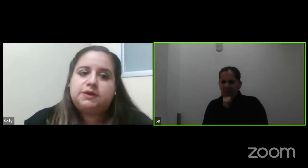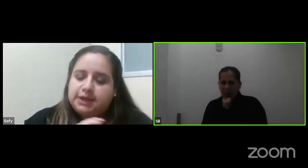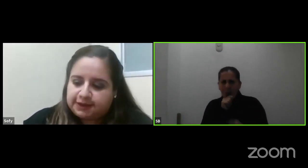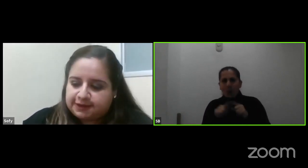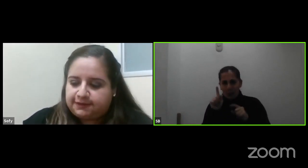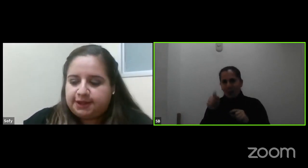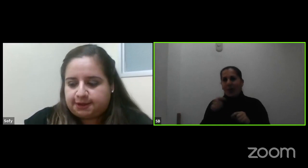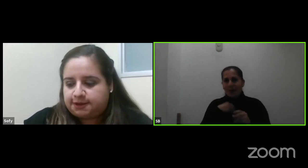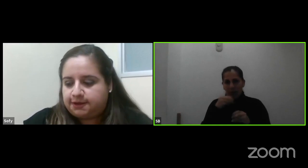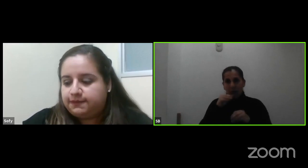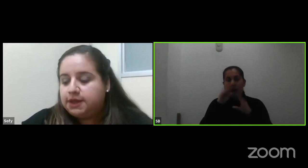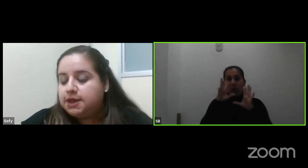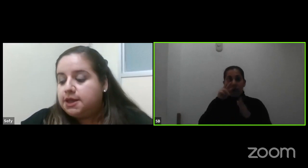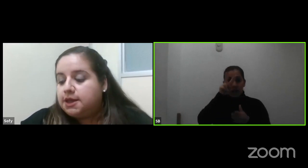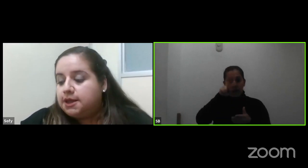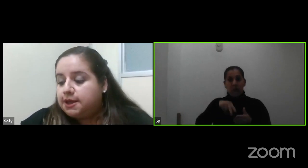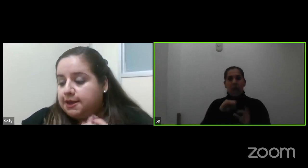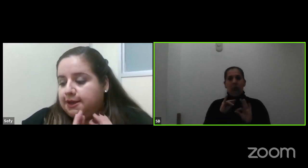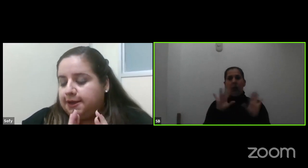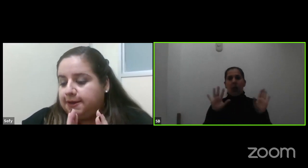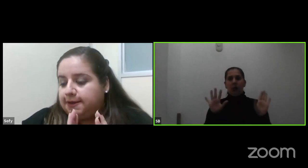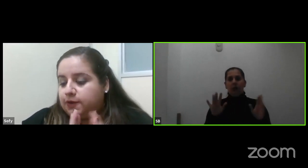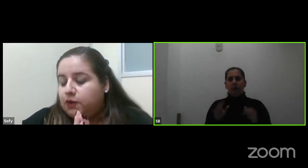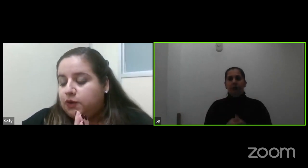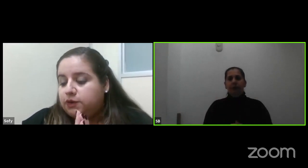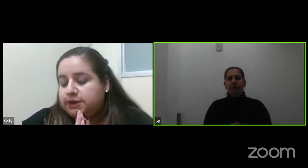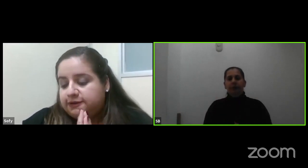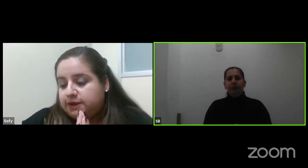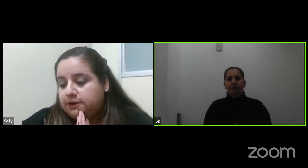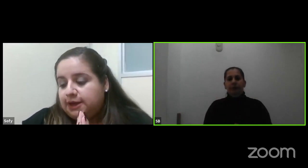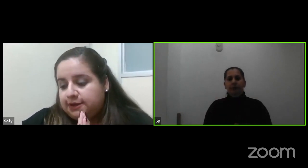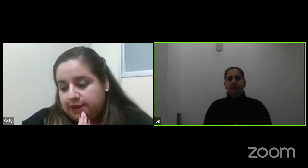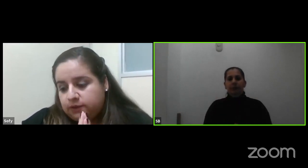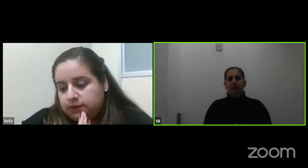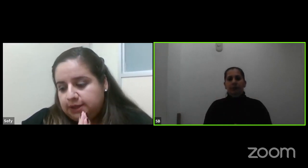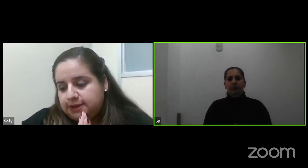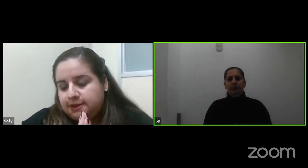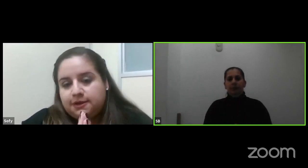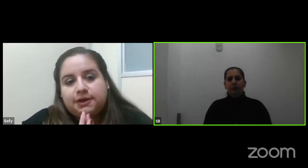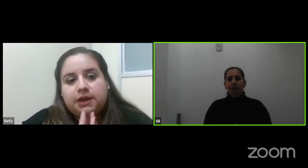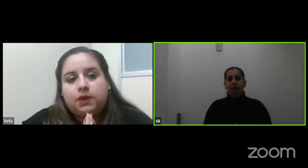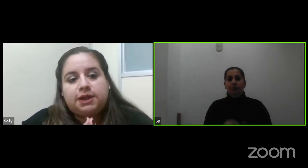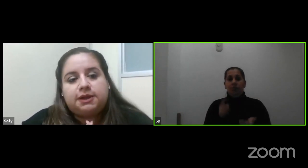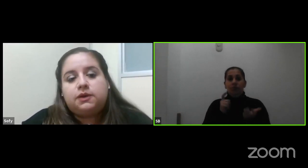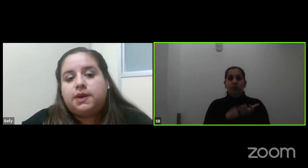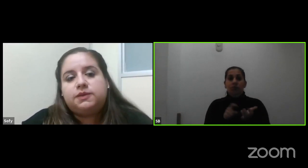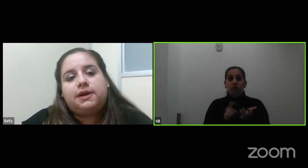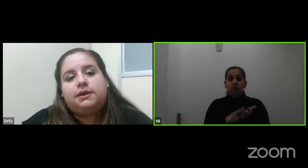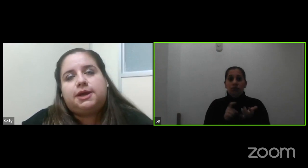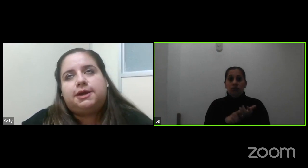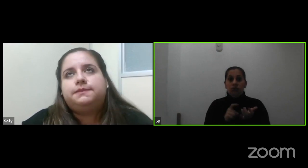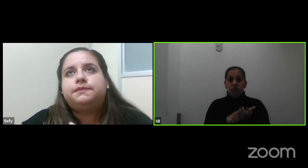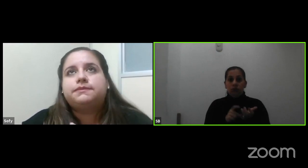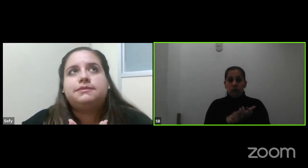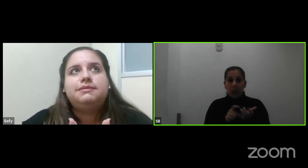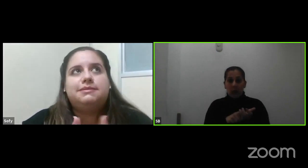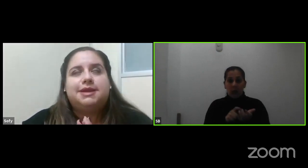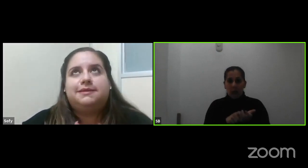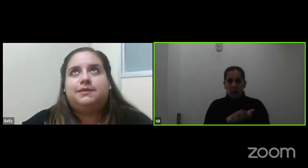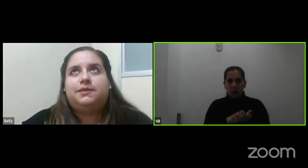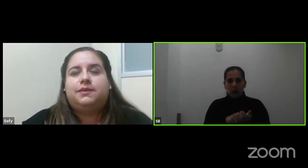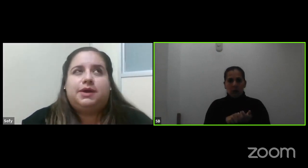la información y que esté vigente con lo respecto a las deudas recuerden no vamos a valorar